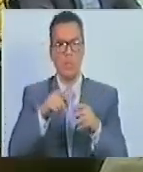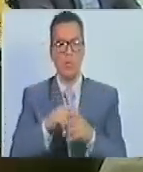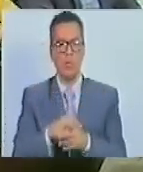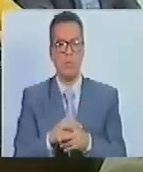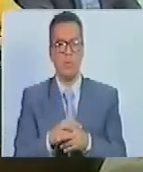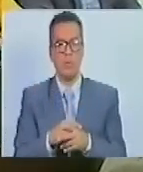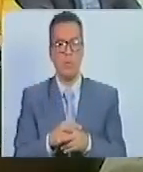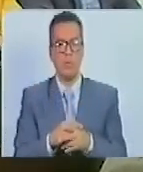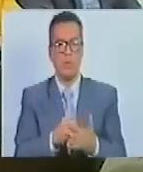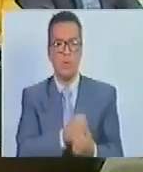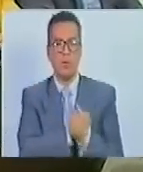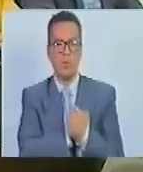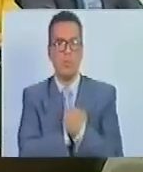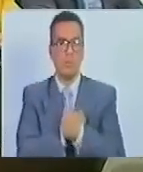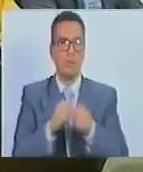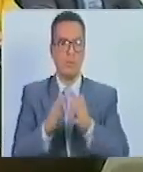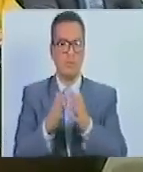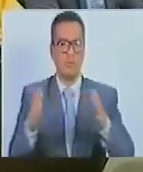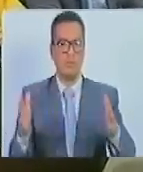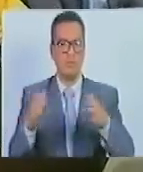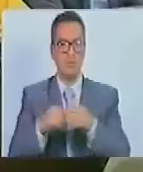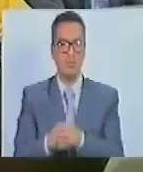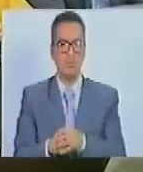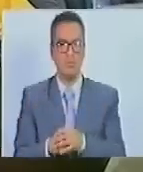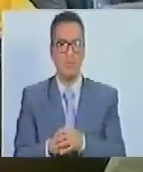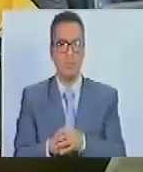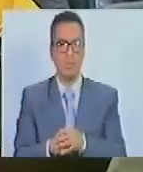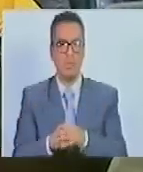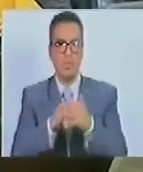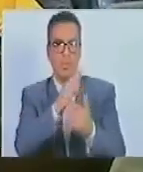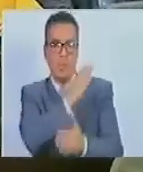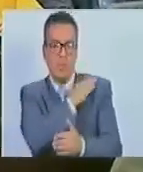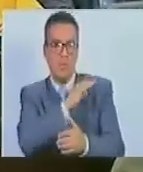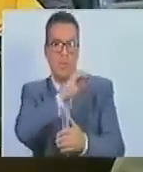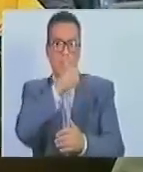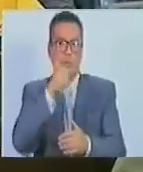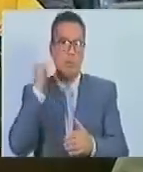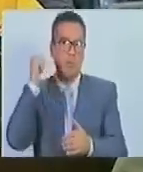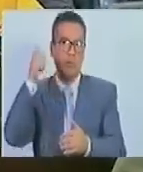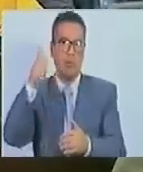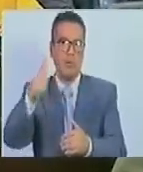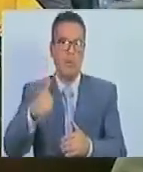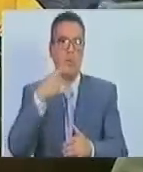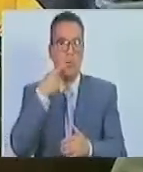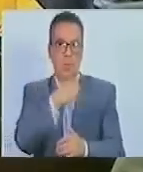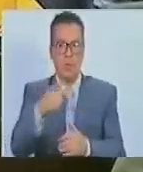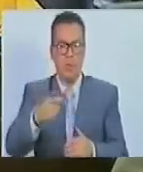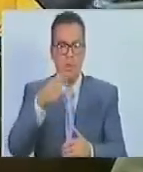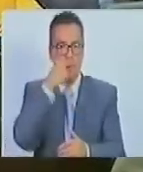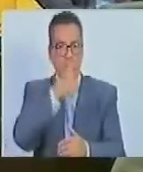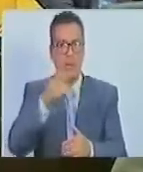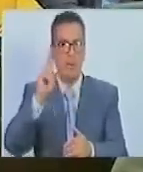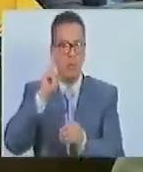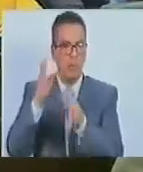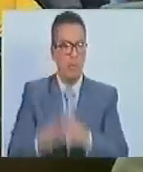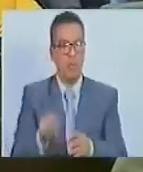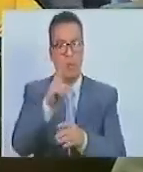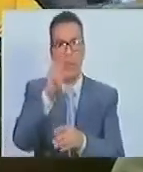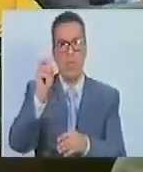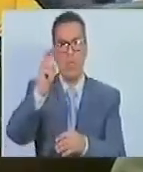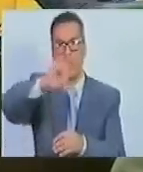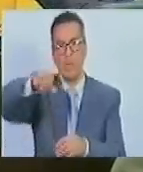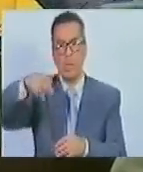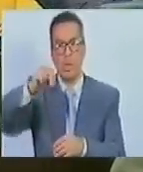el amor inmenso que el Comandante Supremo le dio al pueblo venezolano. El día 20 de